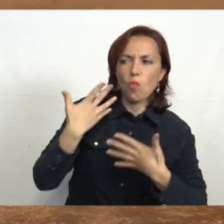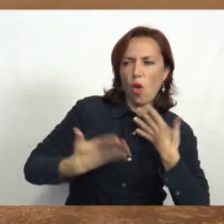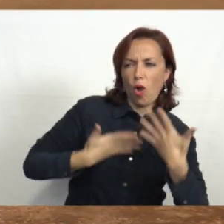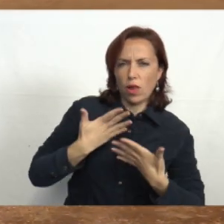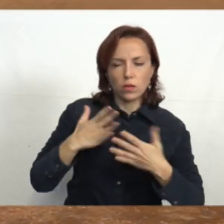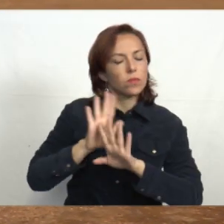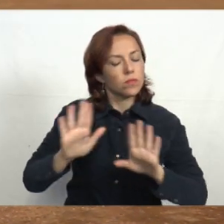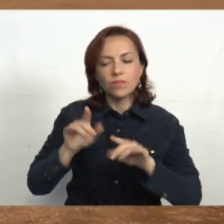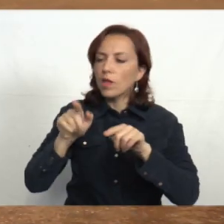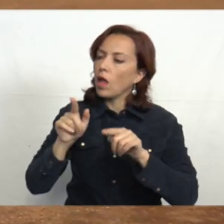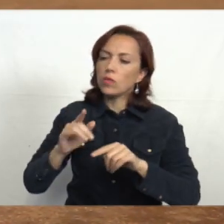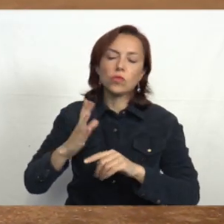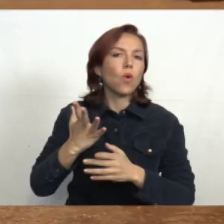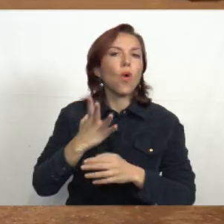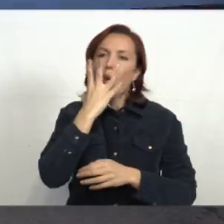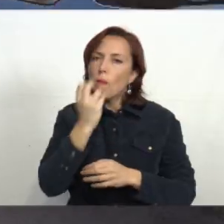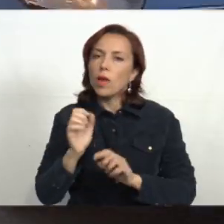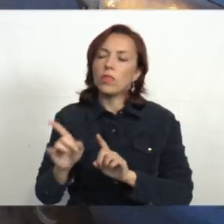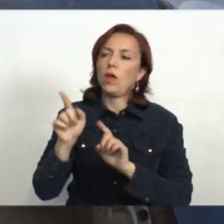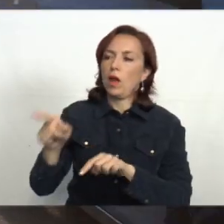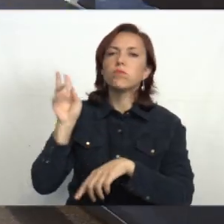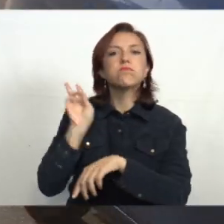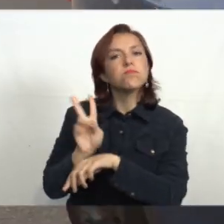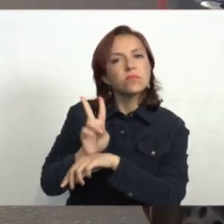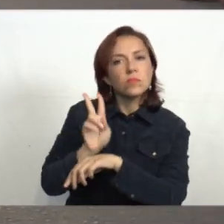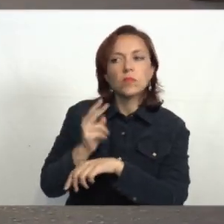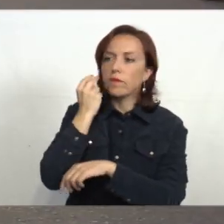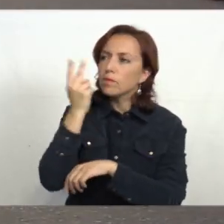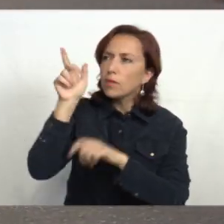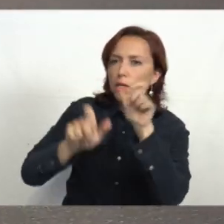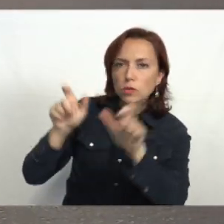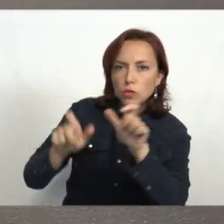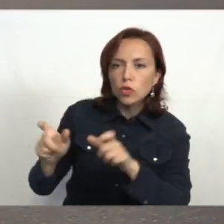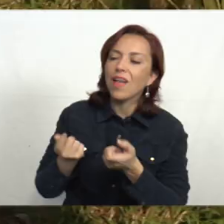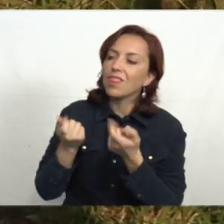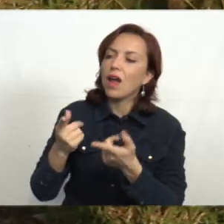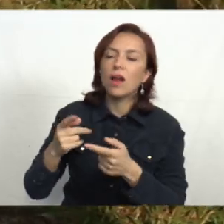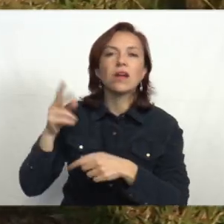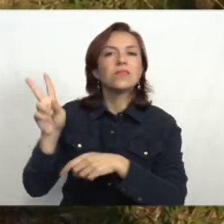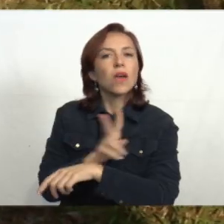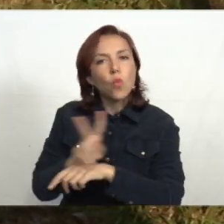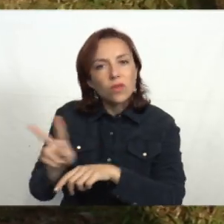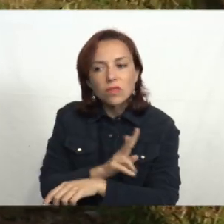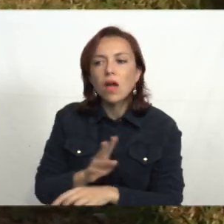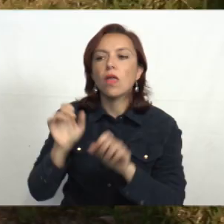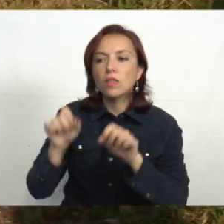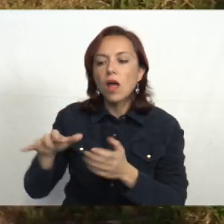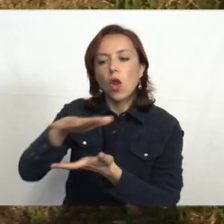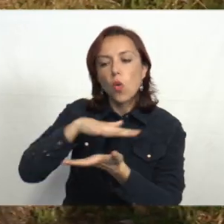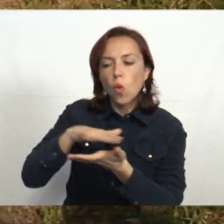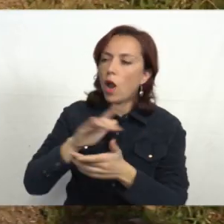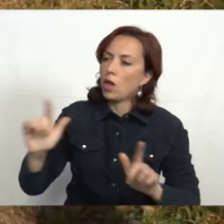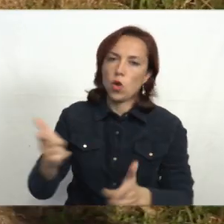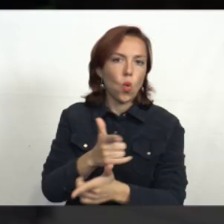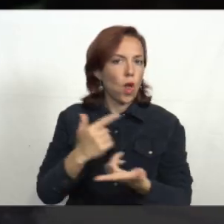prevención, identificar a todas las personas y brindarles a ellas una mayor garantía de que en el lugar no existan